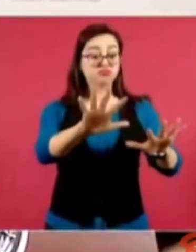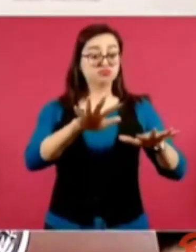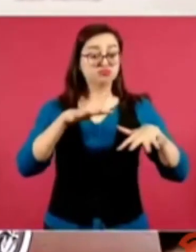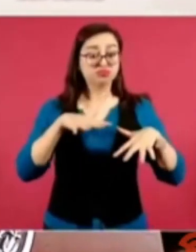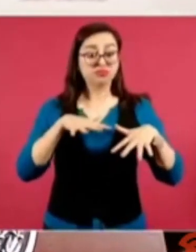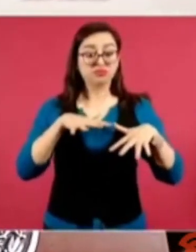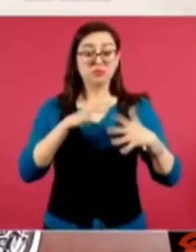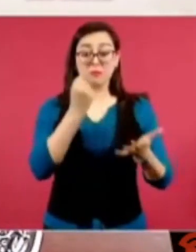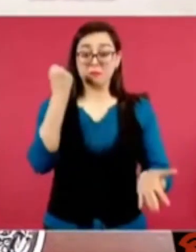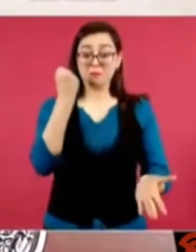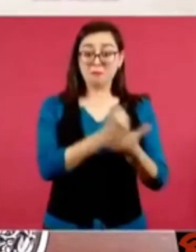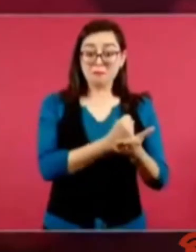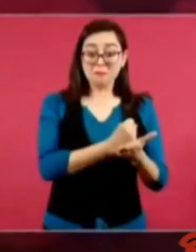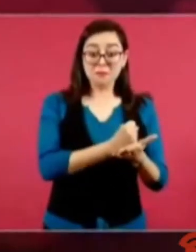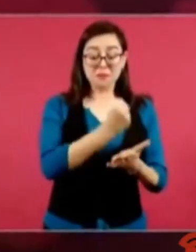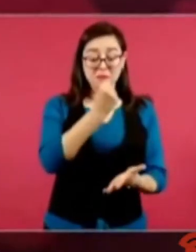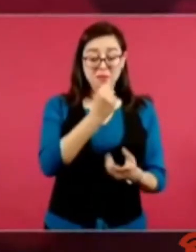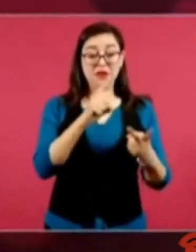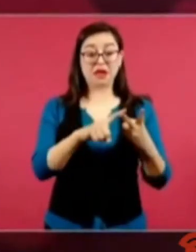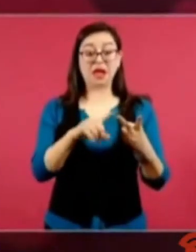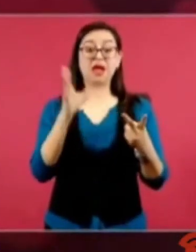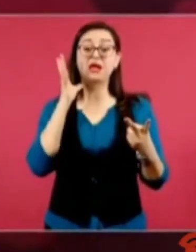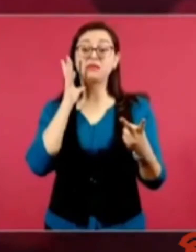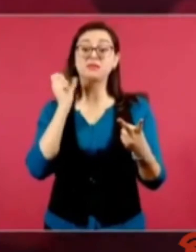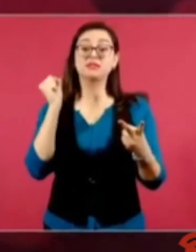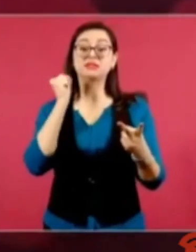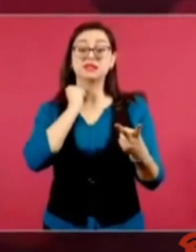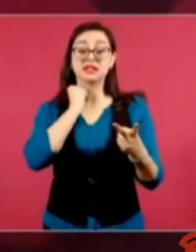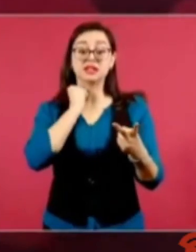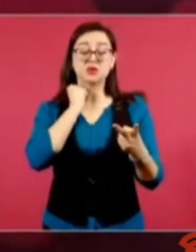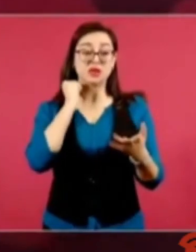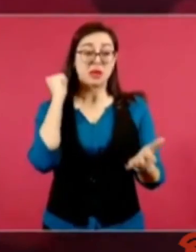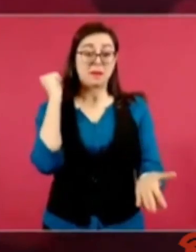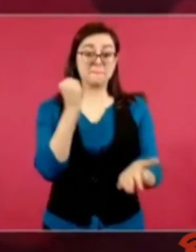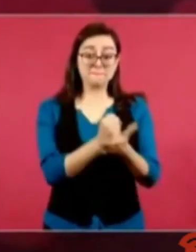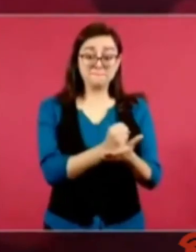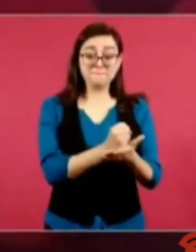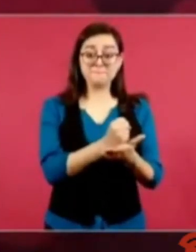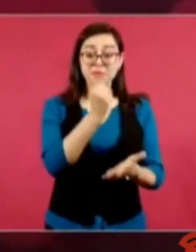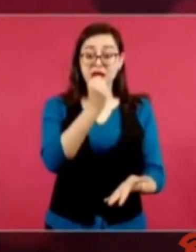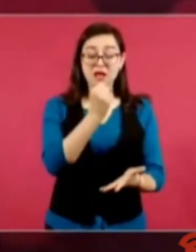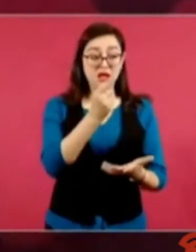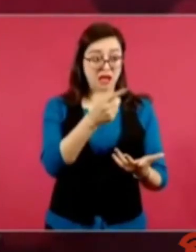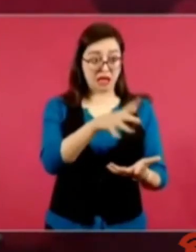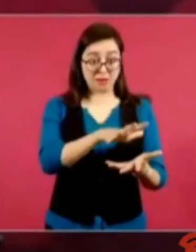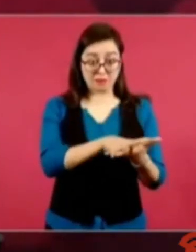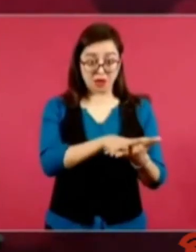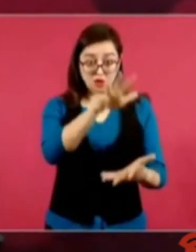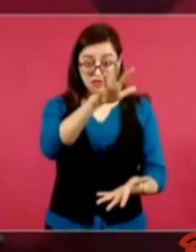lo que había aprobado la Cámara de Senadores, el Poder Legislativo,